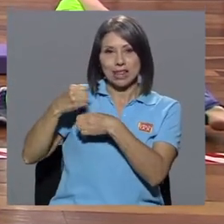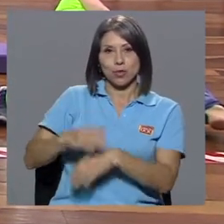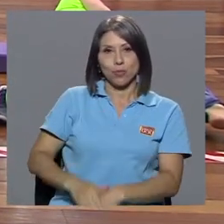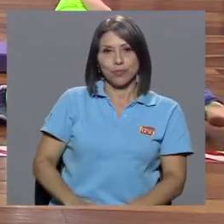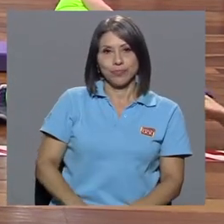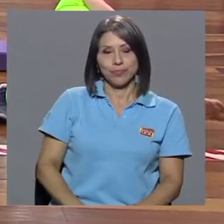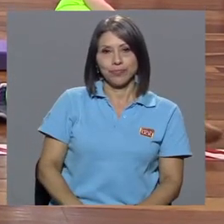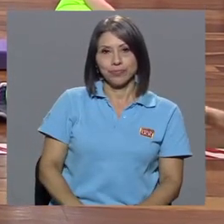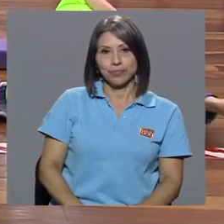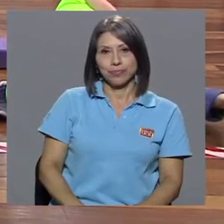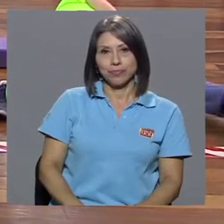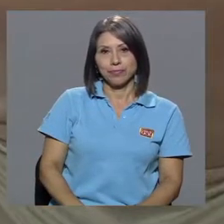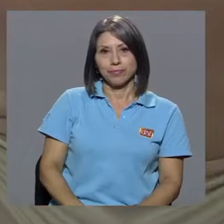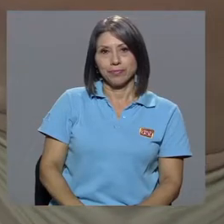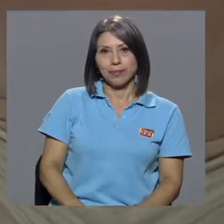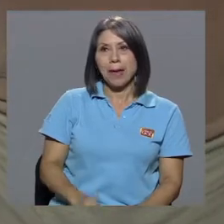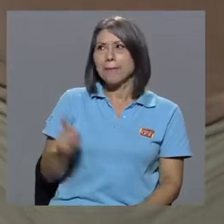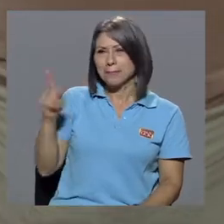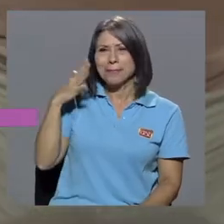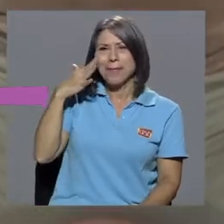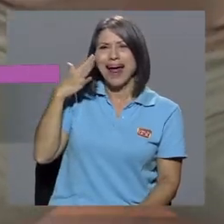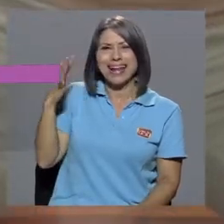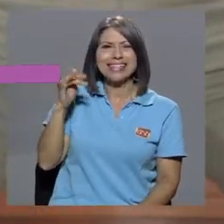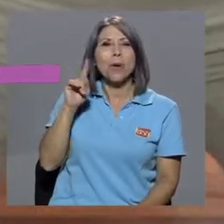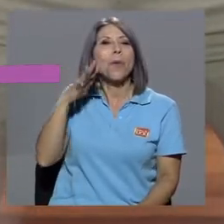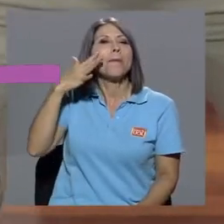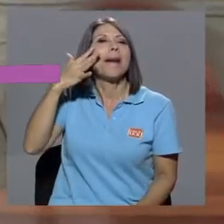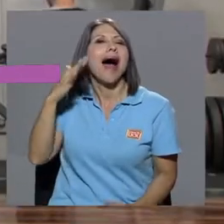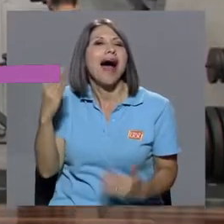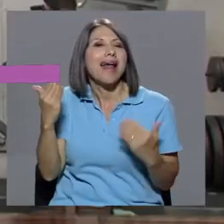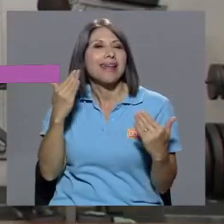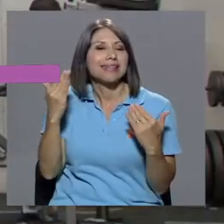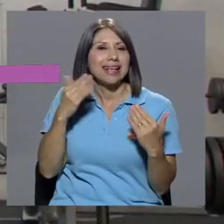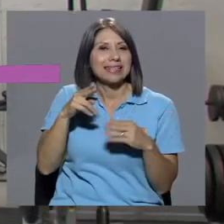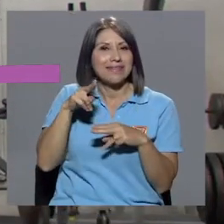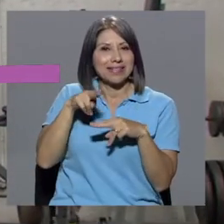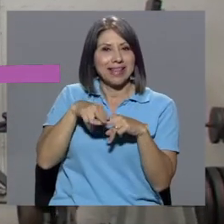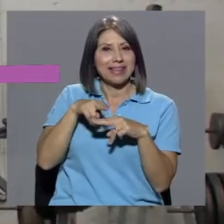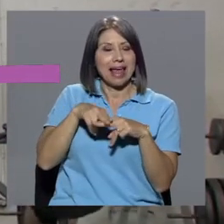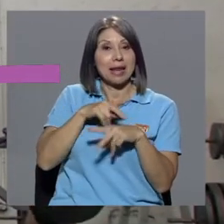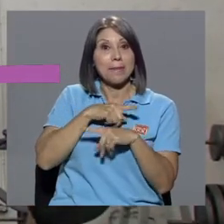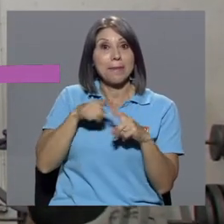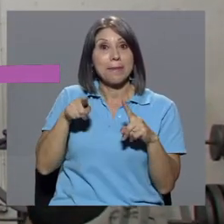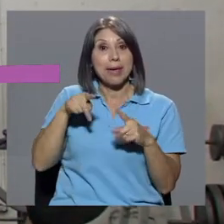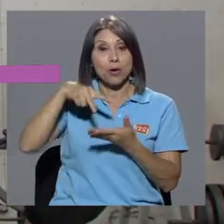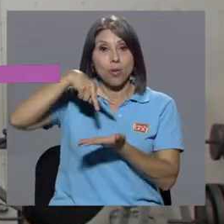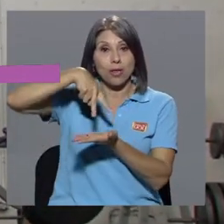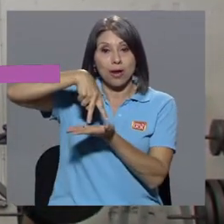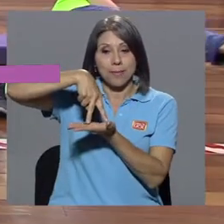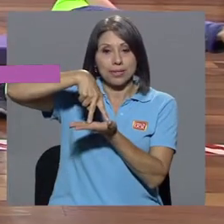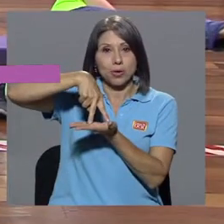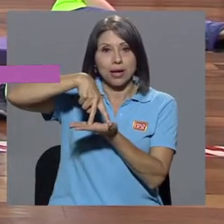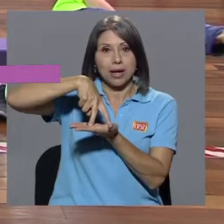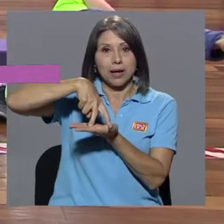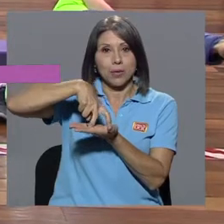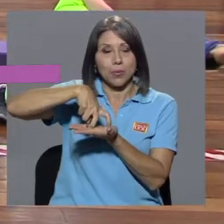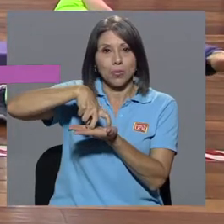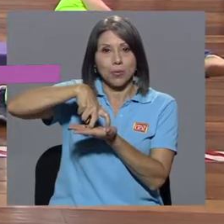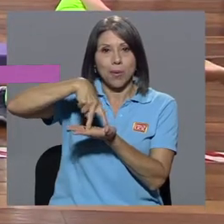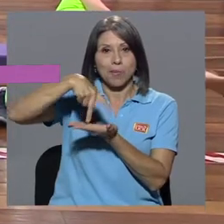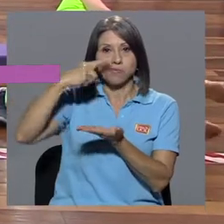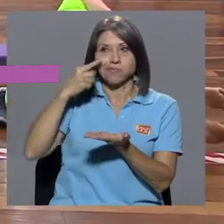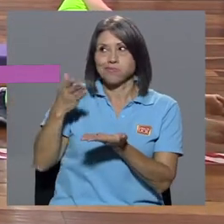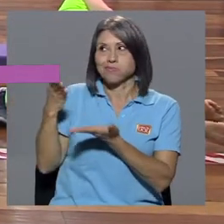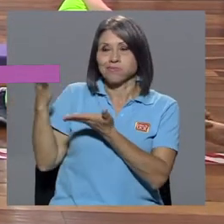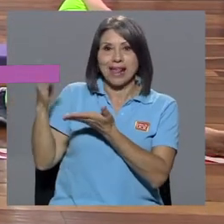Mi cadera va a ir hacia atrás, como si me fuese a sentar en un banco. Al subir, vamos a buscar que haya una contracción en la parte anterior